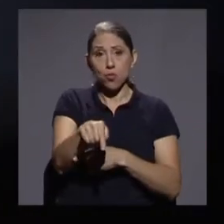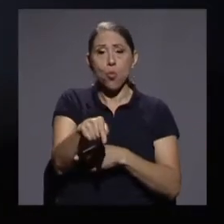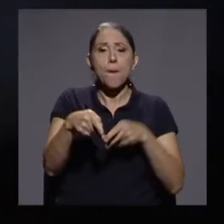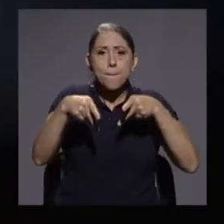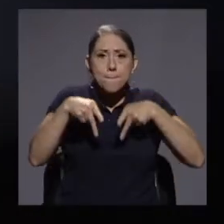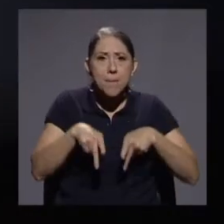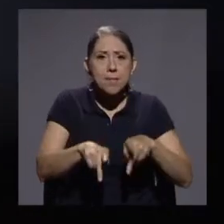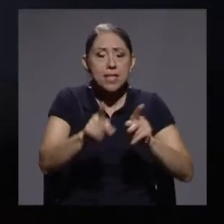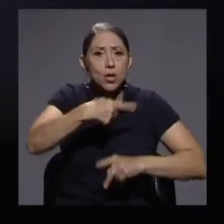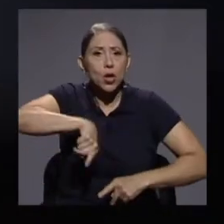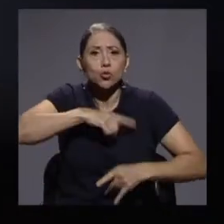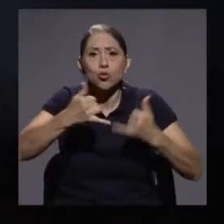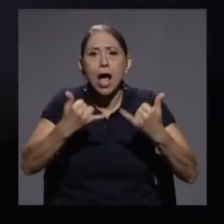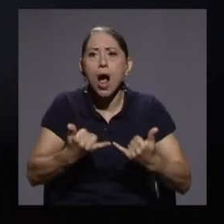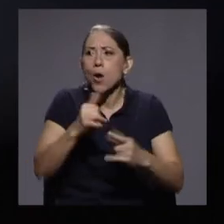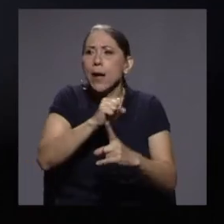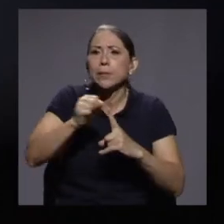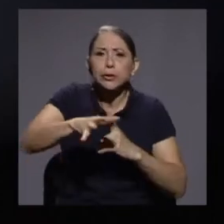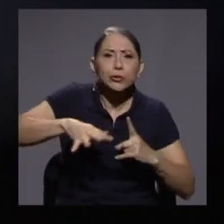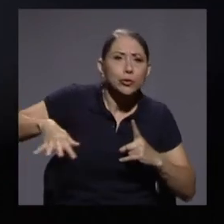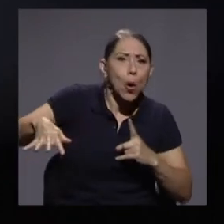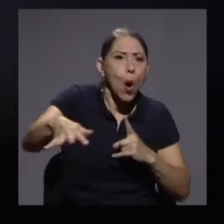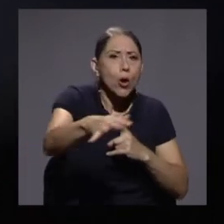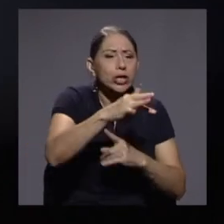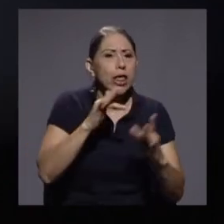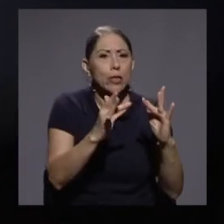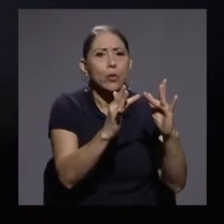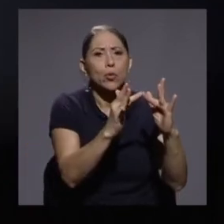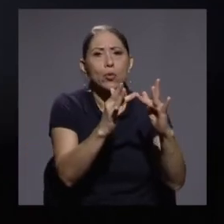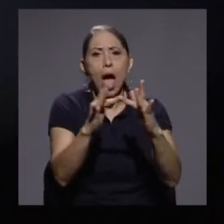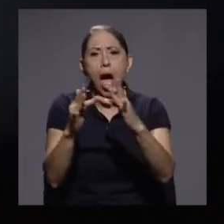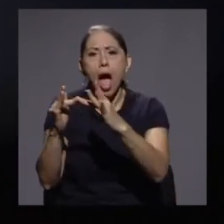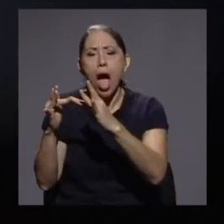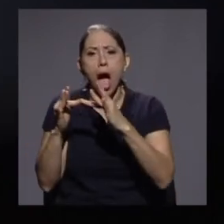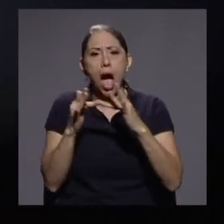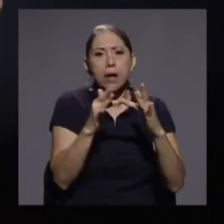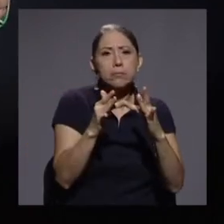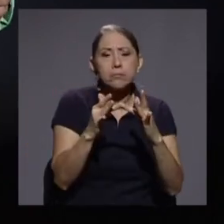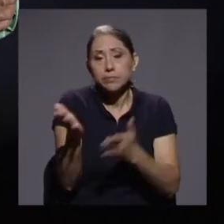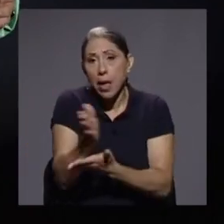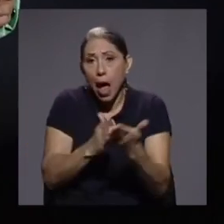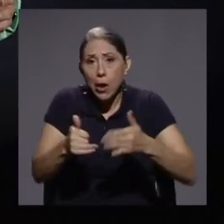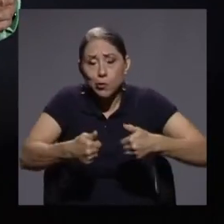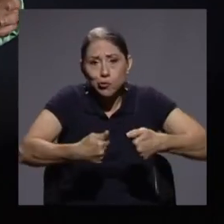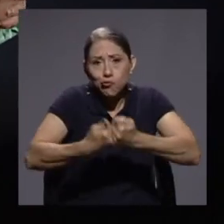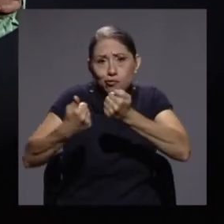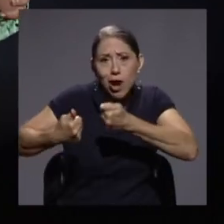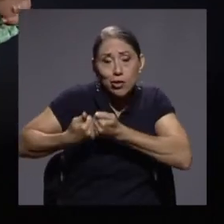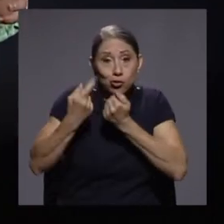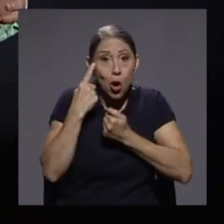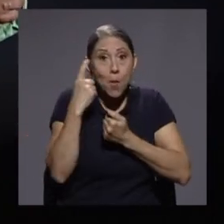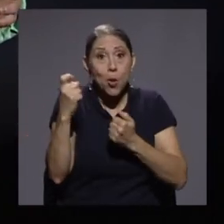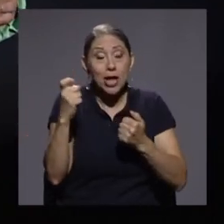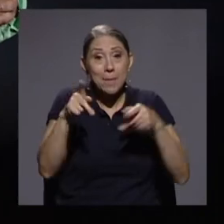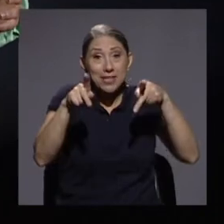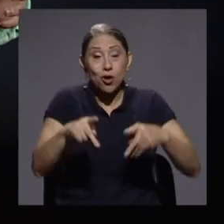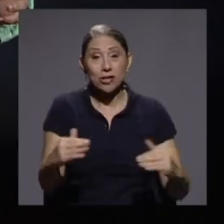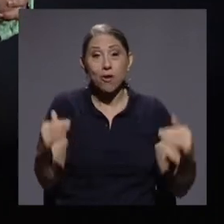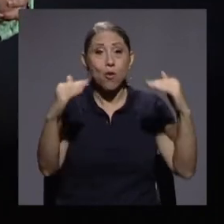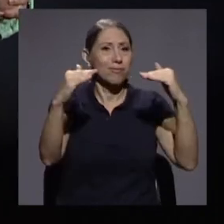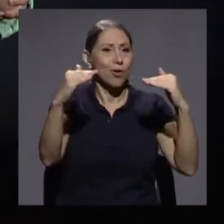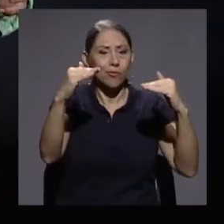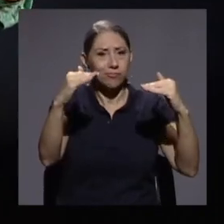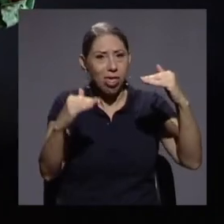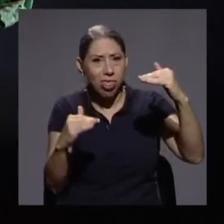encontremos en una sociedad totalmente conectada. Tenemos algunos retos en cuanto a las brechas y a poblaciones que están siendo